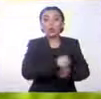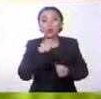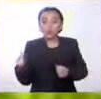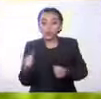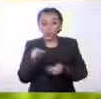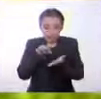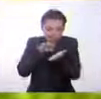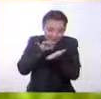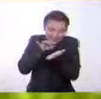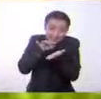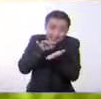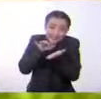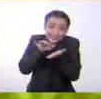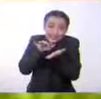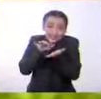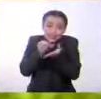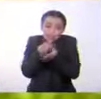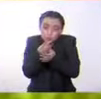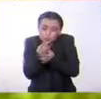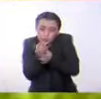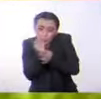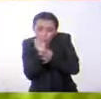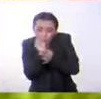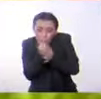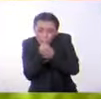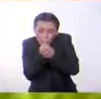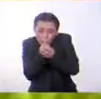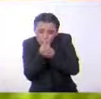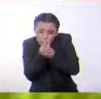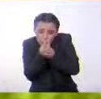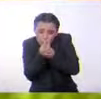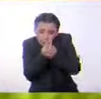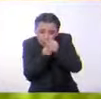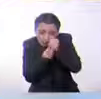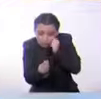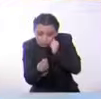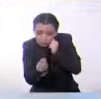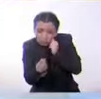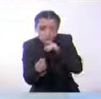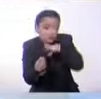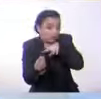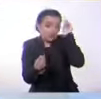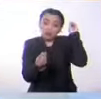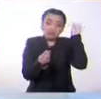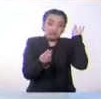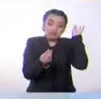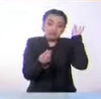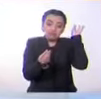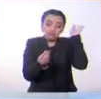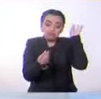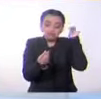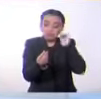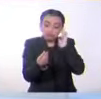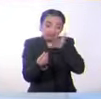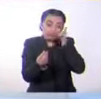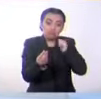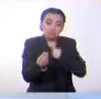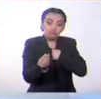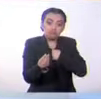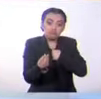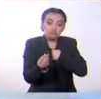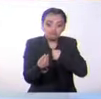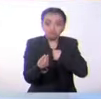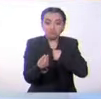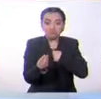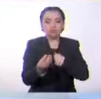como los insectos, depositan sus huevos y se van. Lo que significa es que la gran cantidad